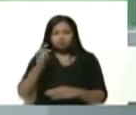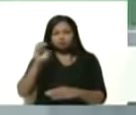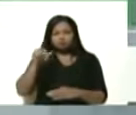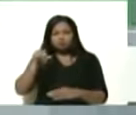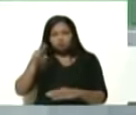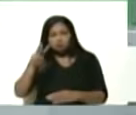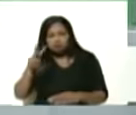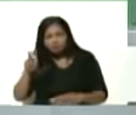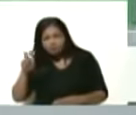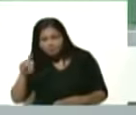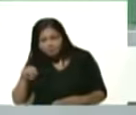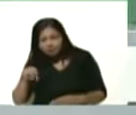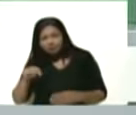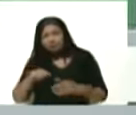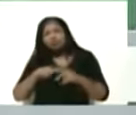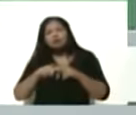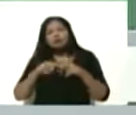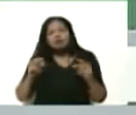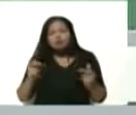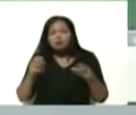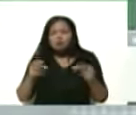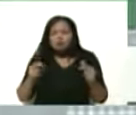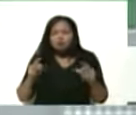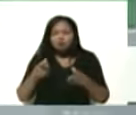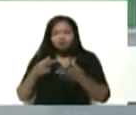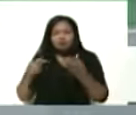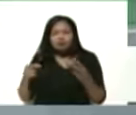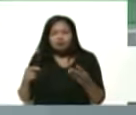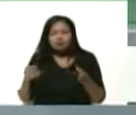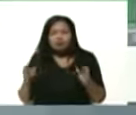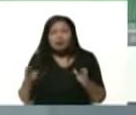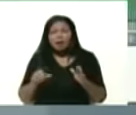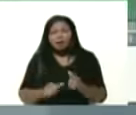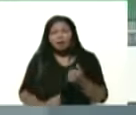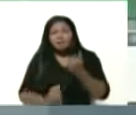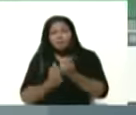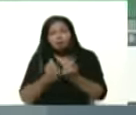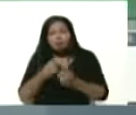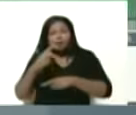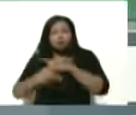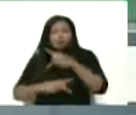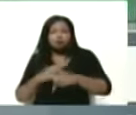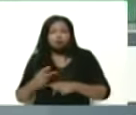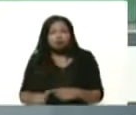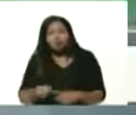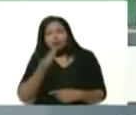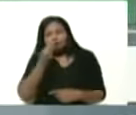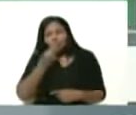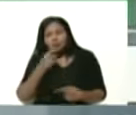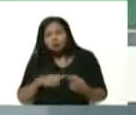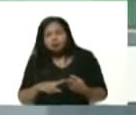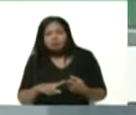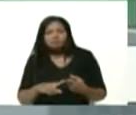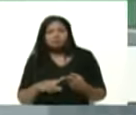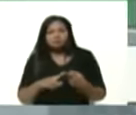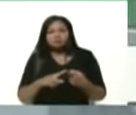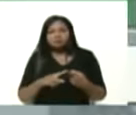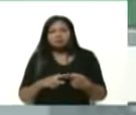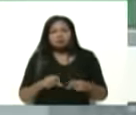motores que permite que se activen los otros motores el motor de la producción de alimentos el motor